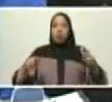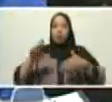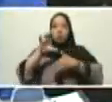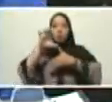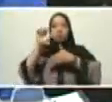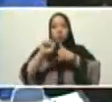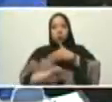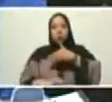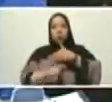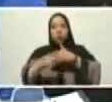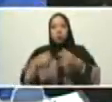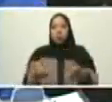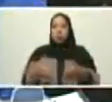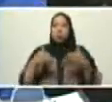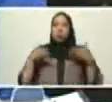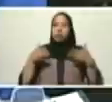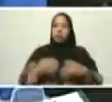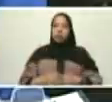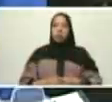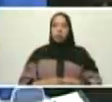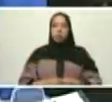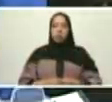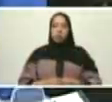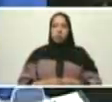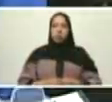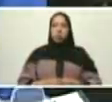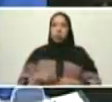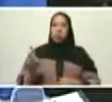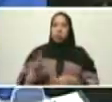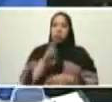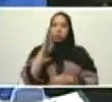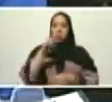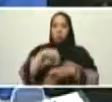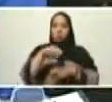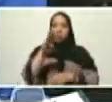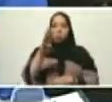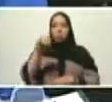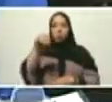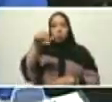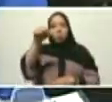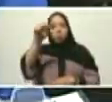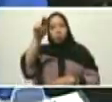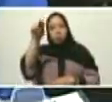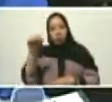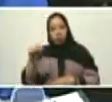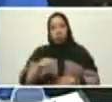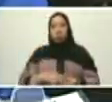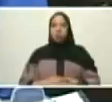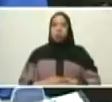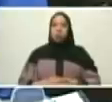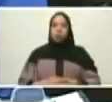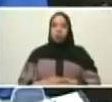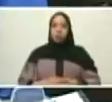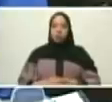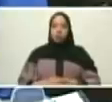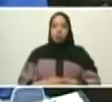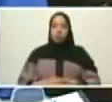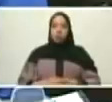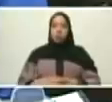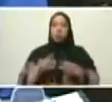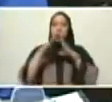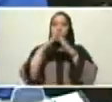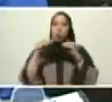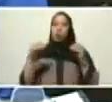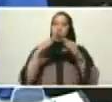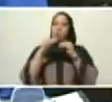y con la victoria de Bomboná se abrió el camino a la independencia definitiva de todo